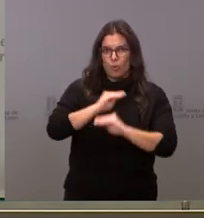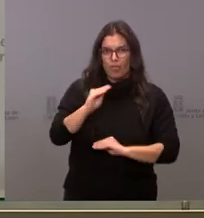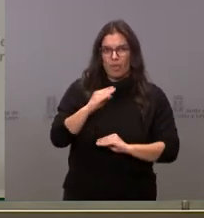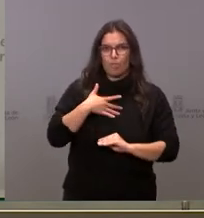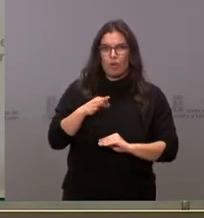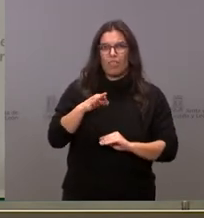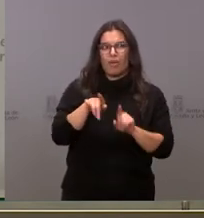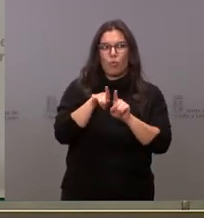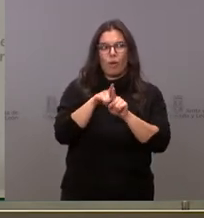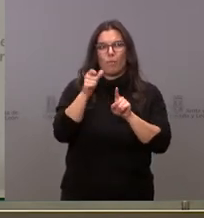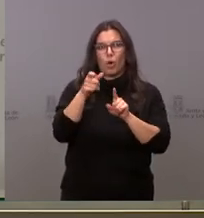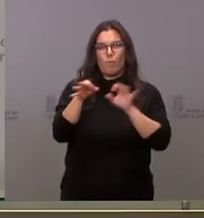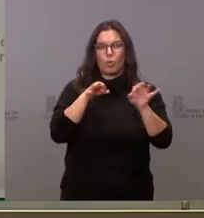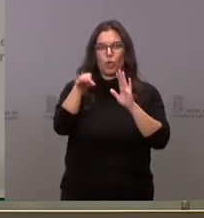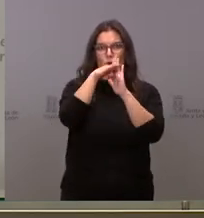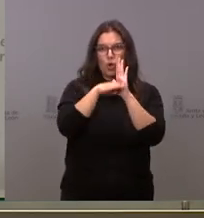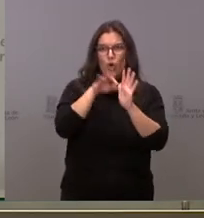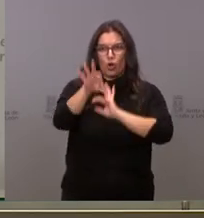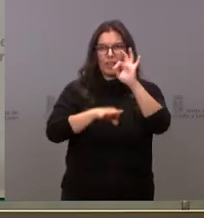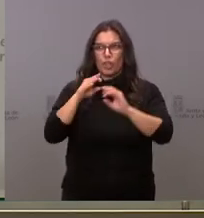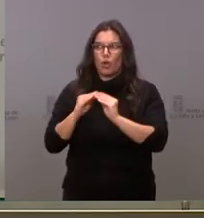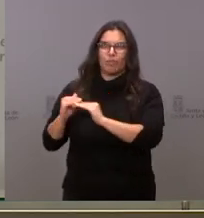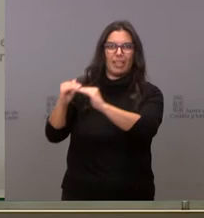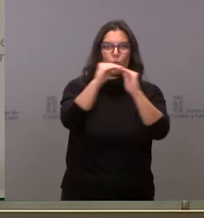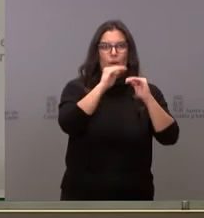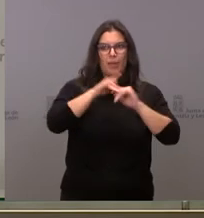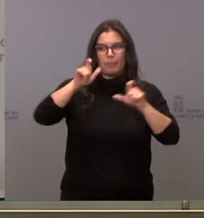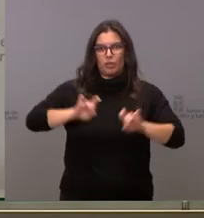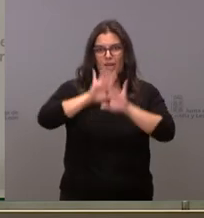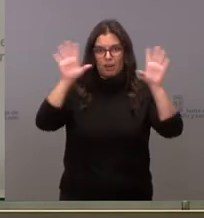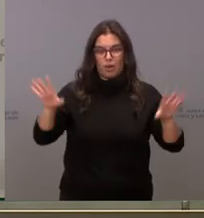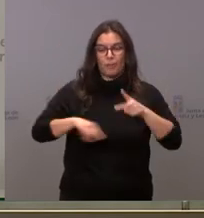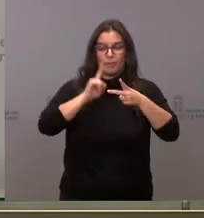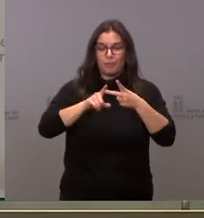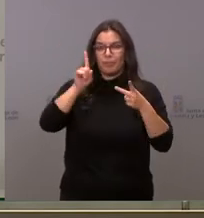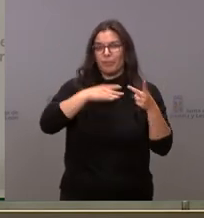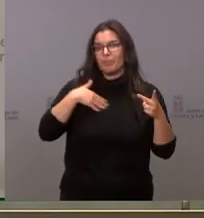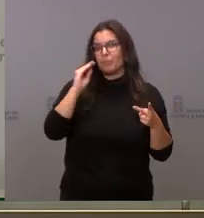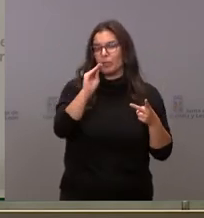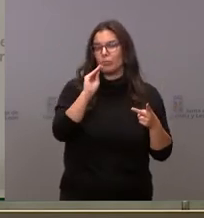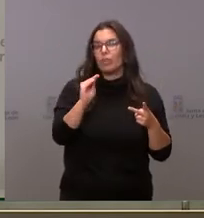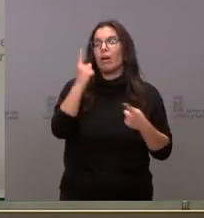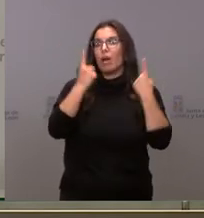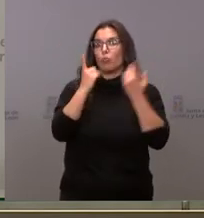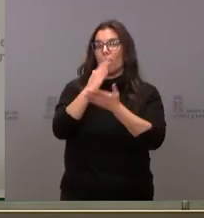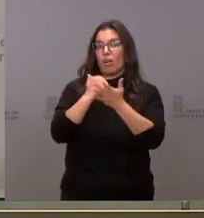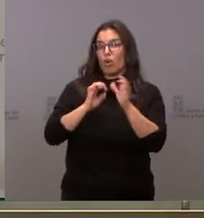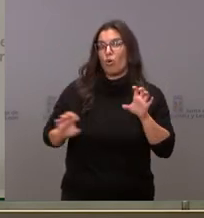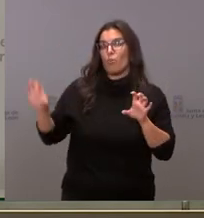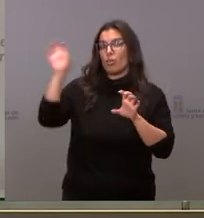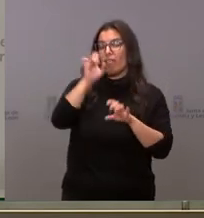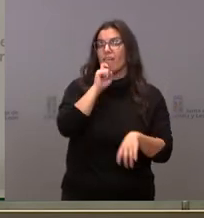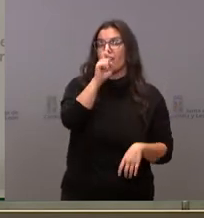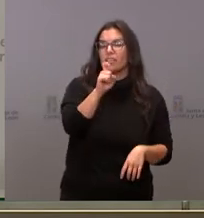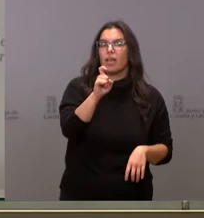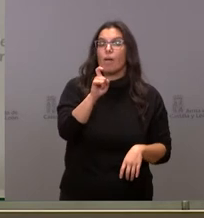que estandarizar un protocolo para que la ciudadanía lo tuviera un poco más claro y luego quería preguntarle también hay comunidades que están avisando de la